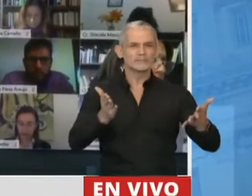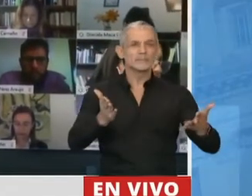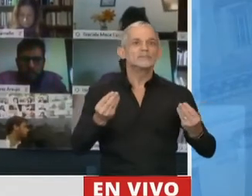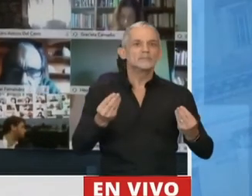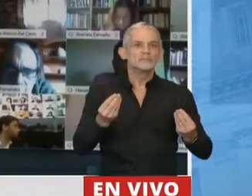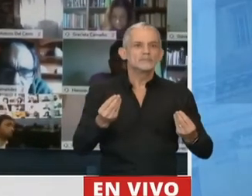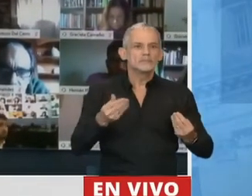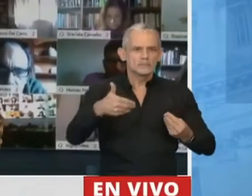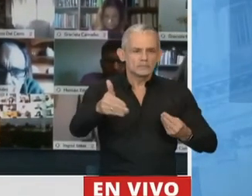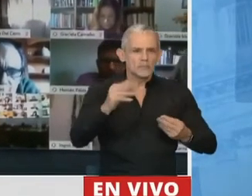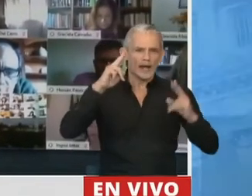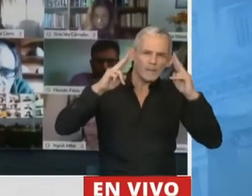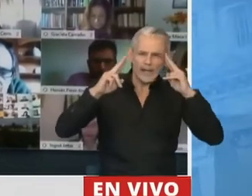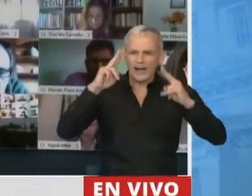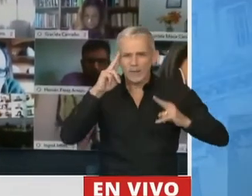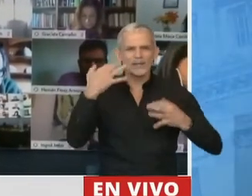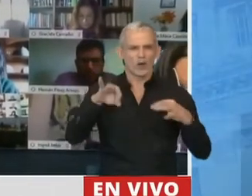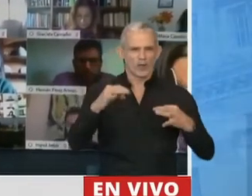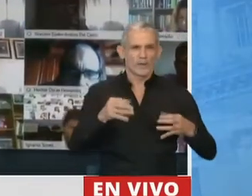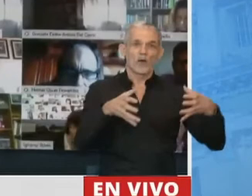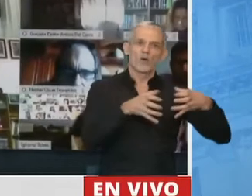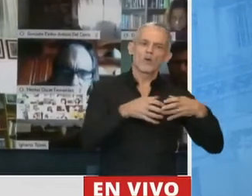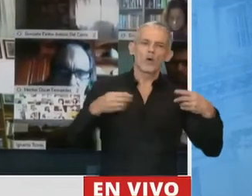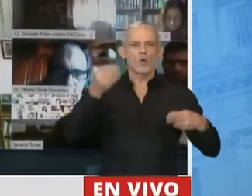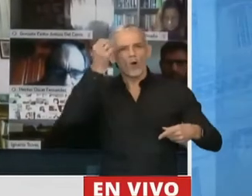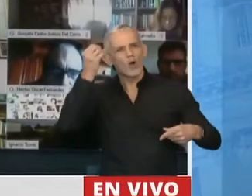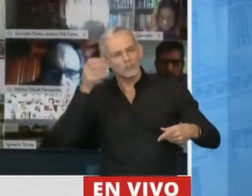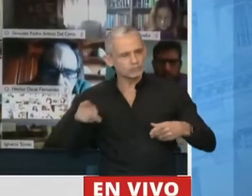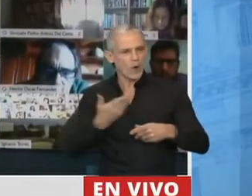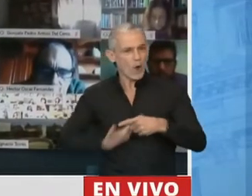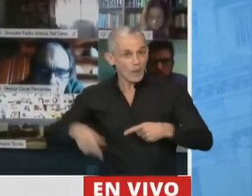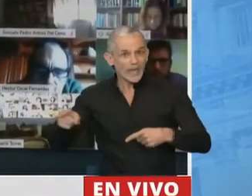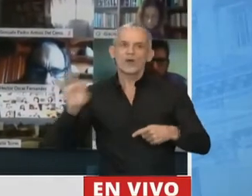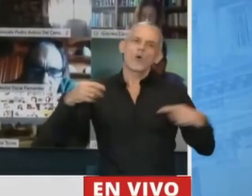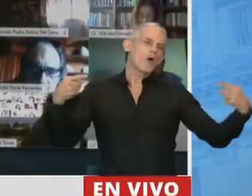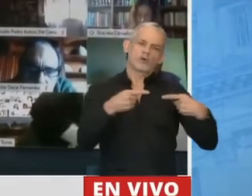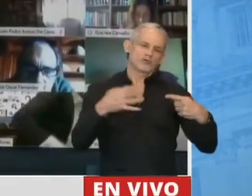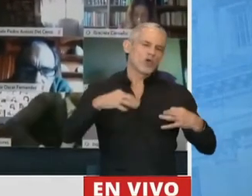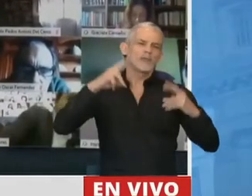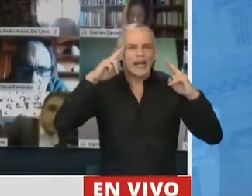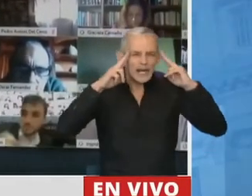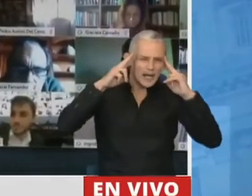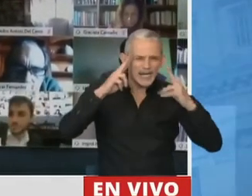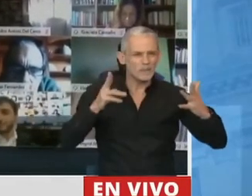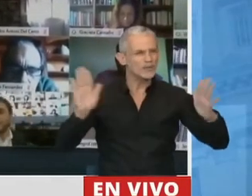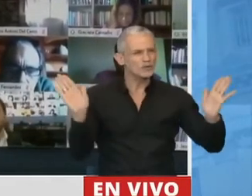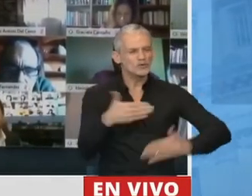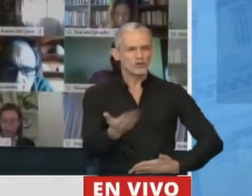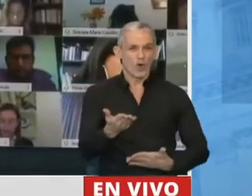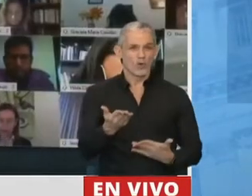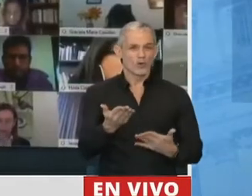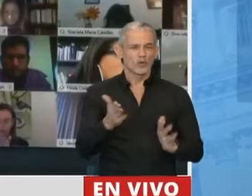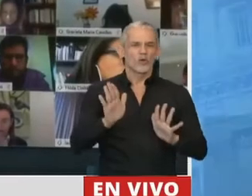Nosotros, respetémonos como oficialismo, como oposición, respetémonos en el sentido que